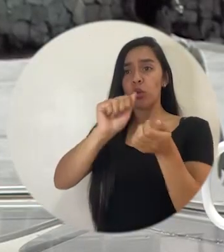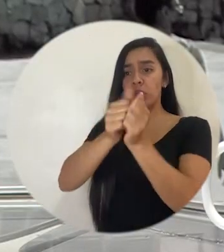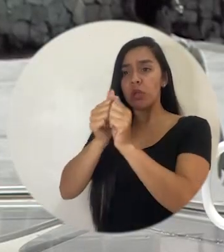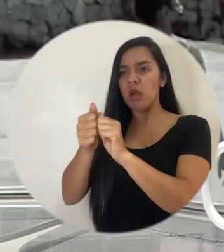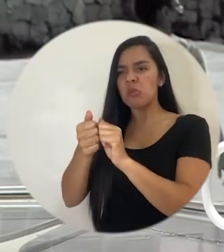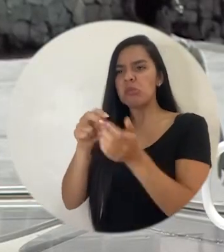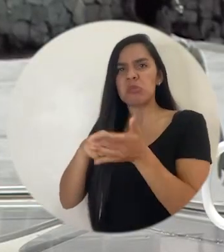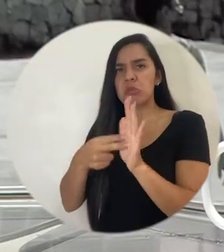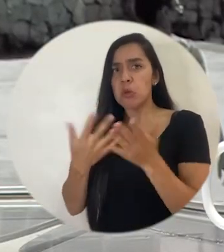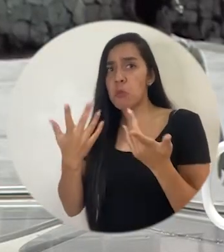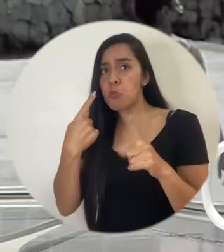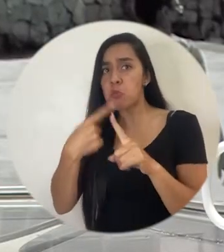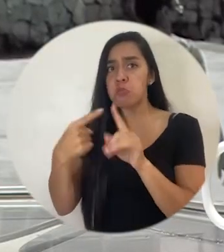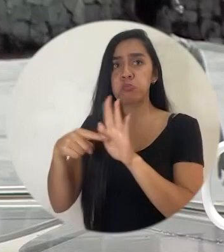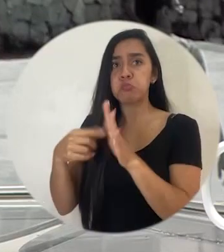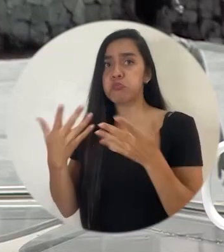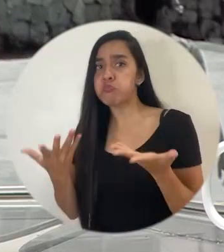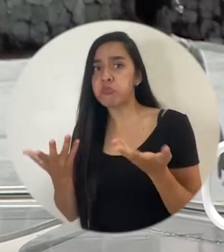todos estos cambios, Donil?